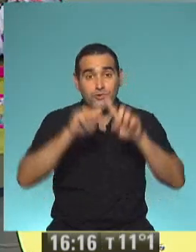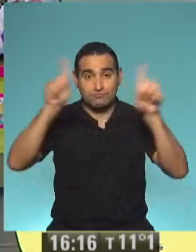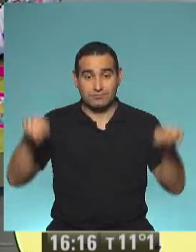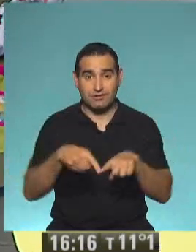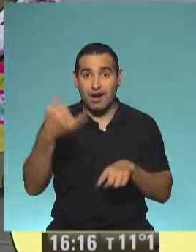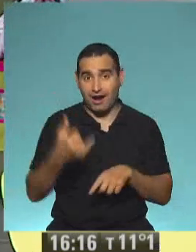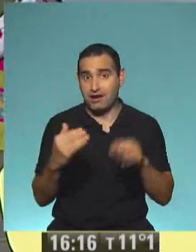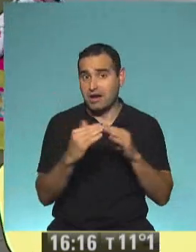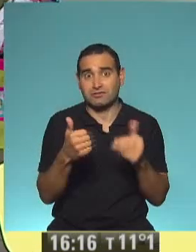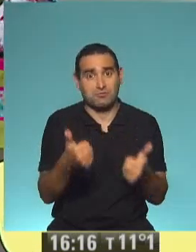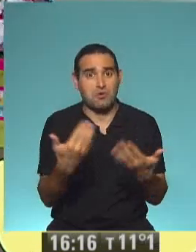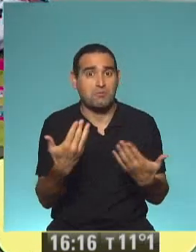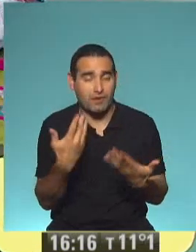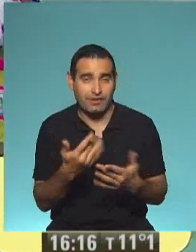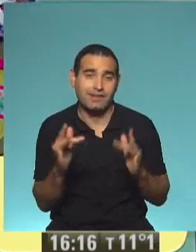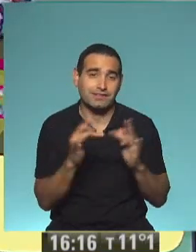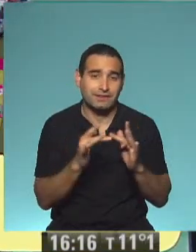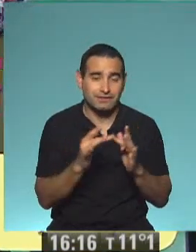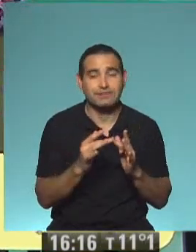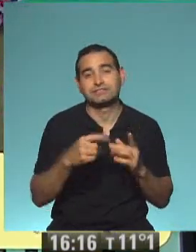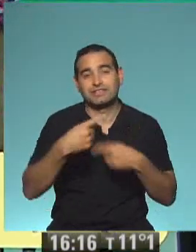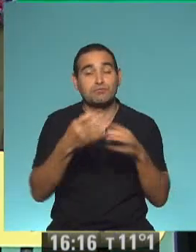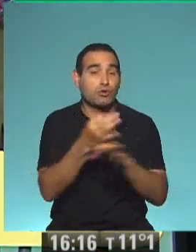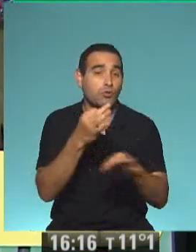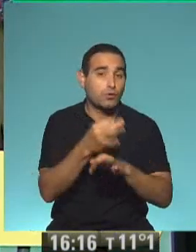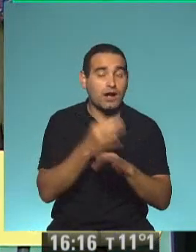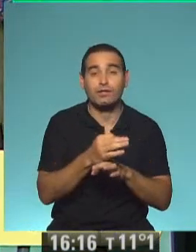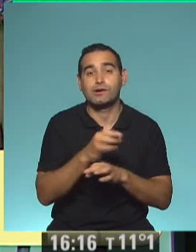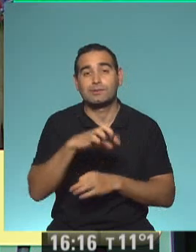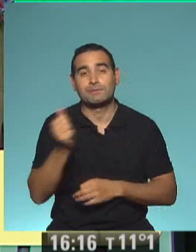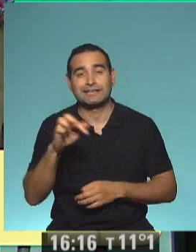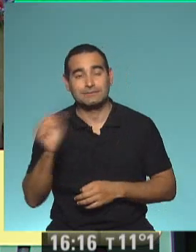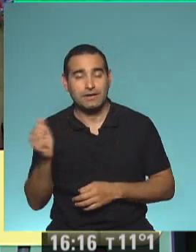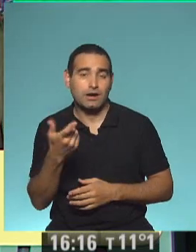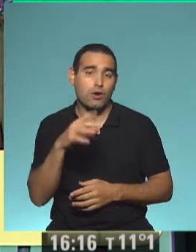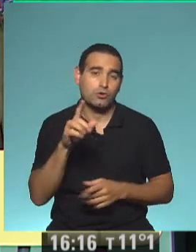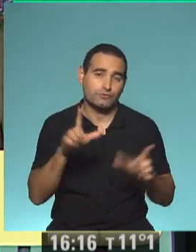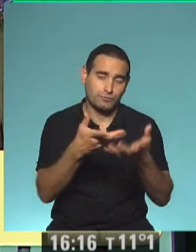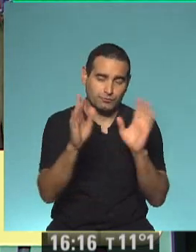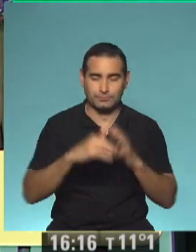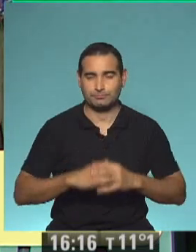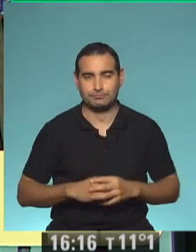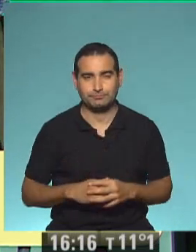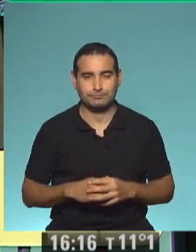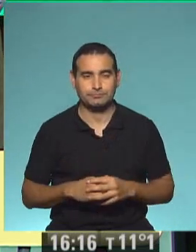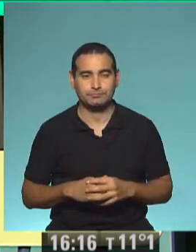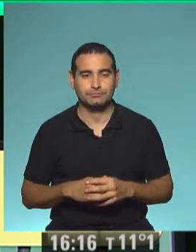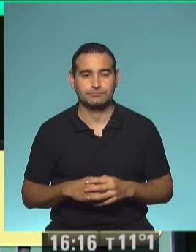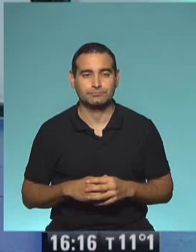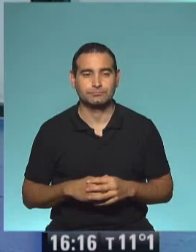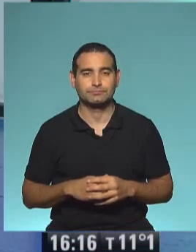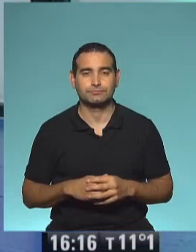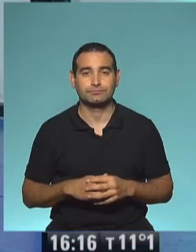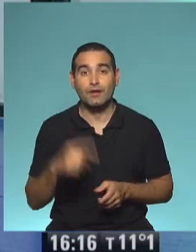lo que quieran. A través de las redes. Arroba Seguimos Educando. Arroba Canal Paca Paca. Y arroba TV Guión Bajo Pública. Bien. Ahora